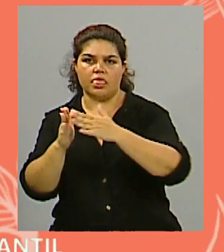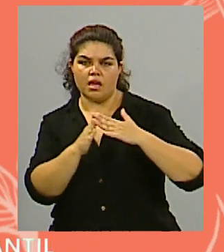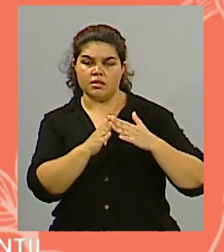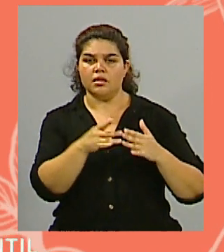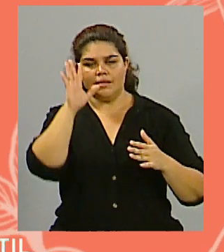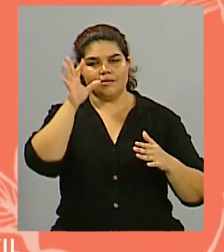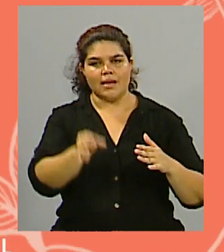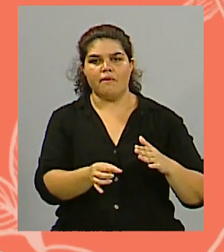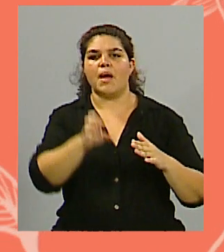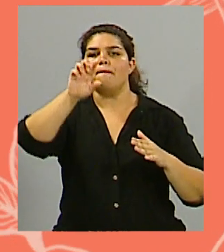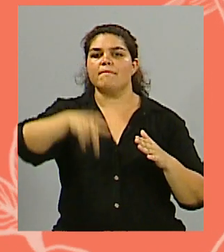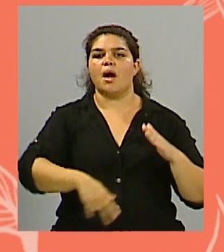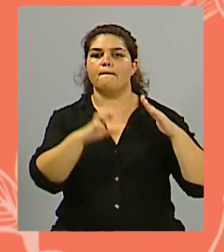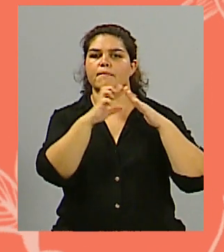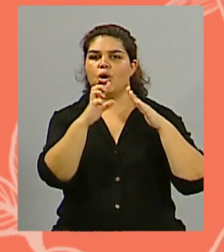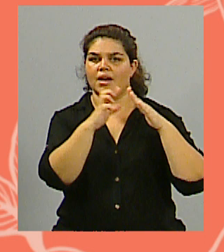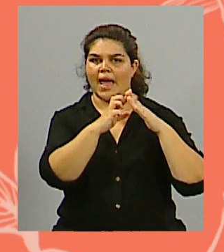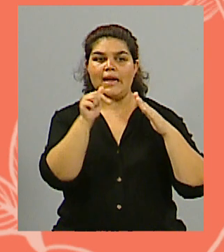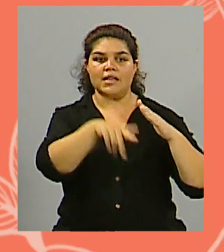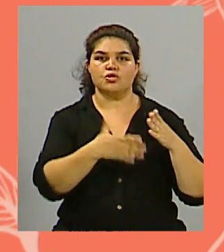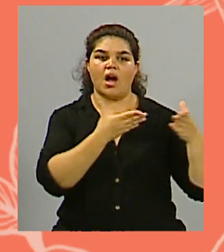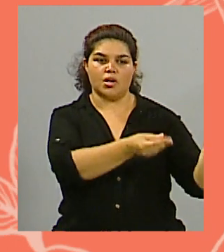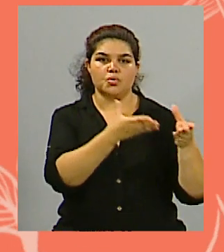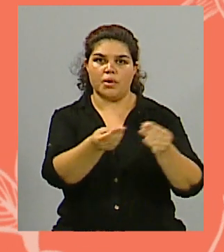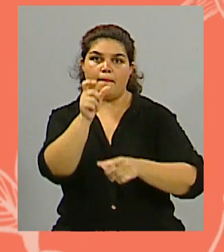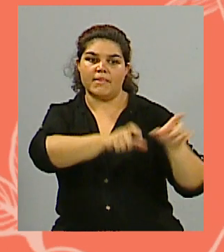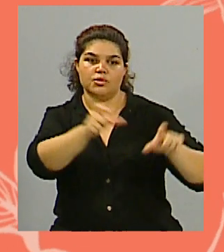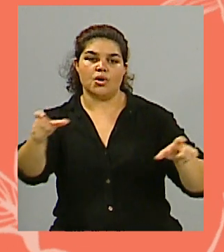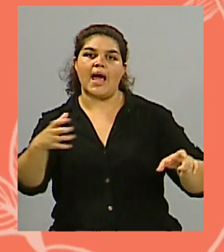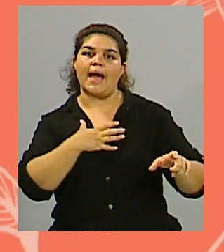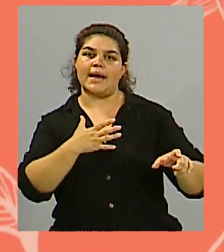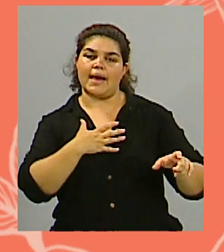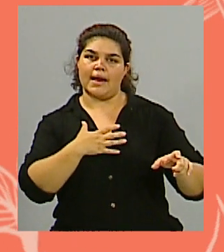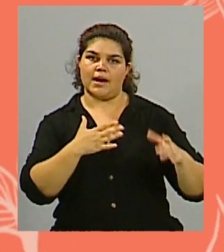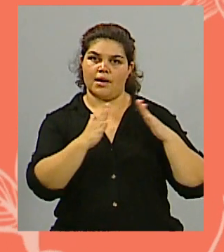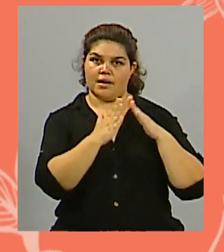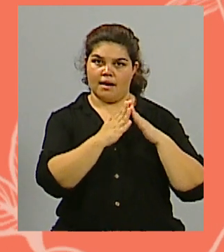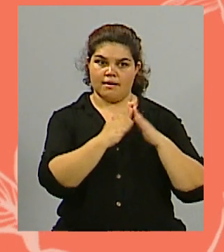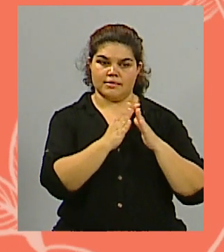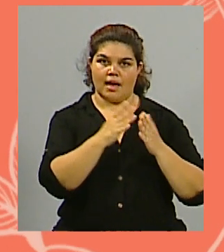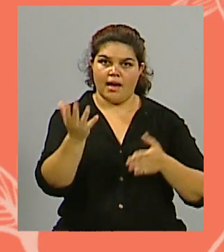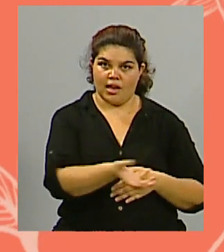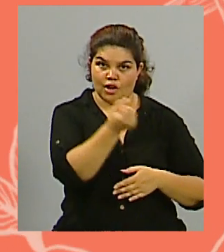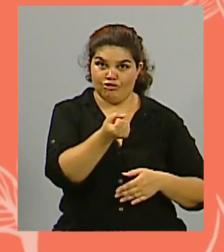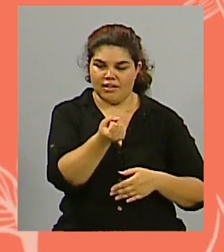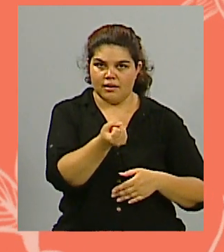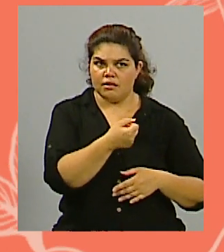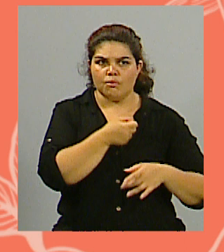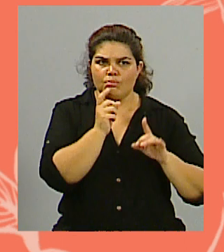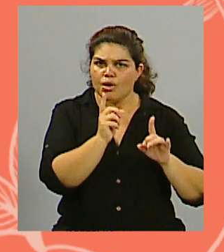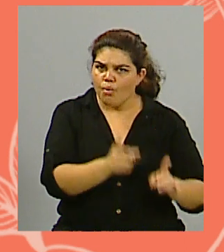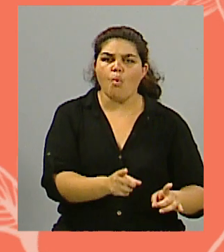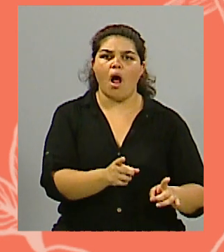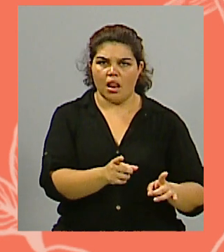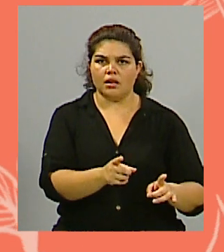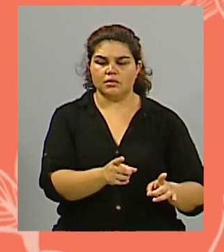Procrear fue la posibilidad habitacional para muchos, ¿no? ¿Cómo es la expectativa para los próximos años con este gobierno? Porque se entiende que hay